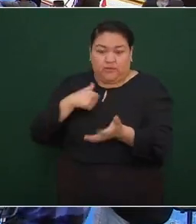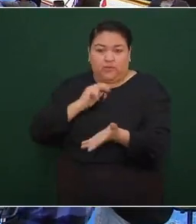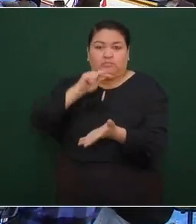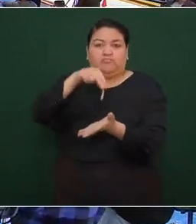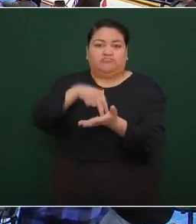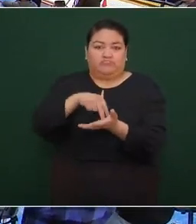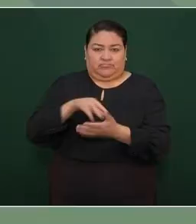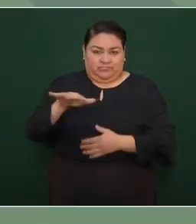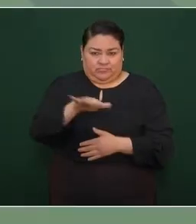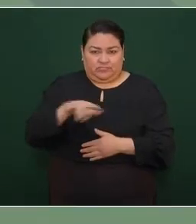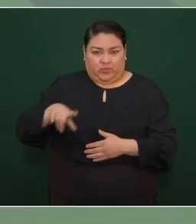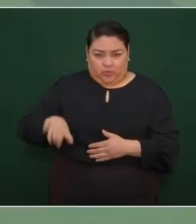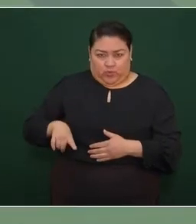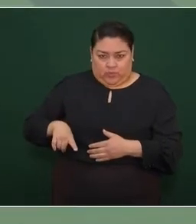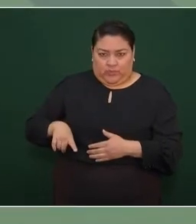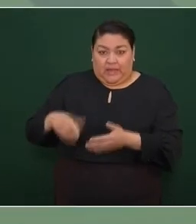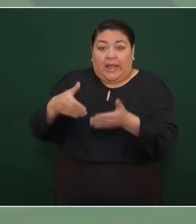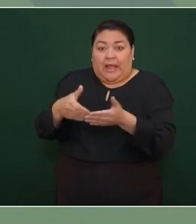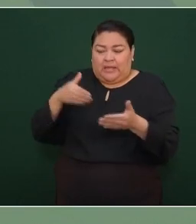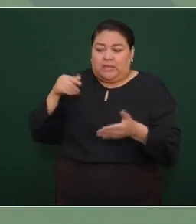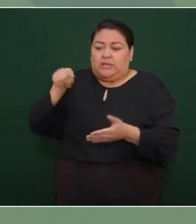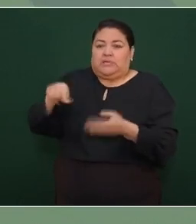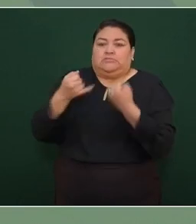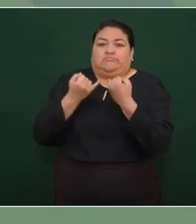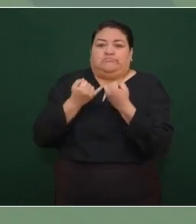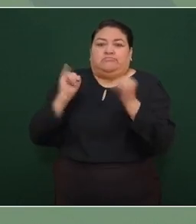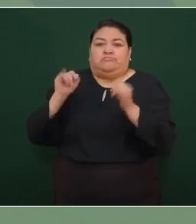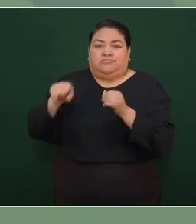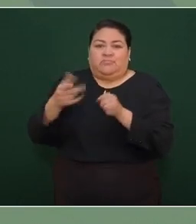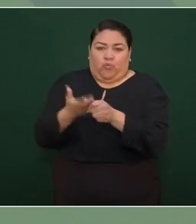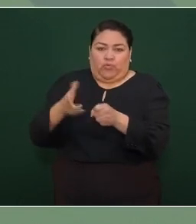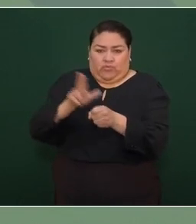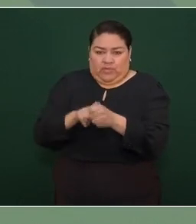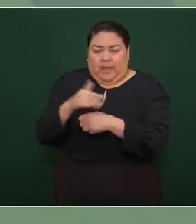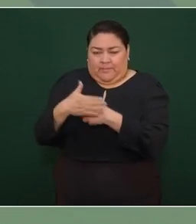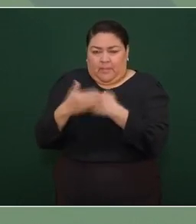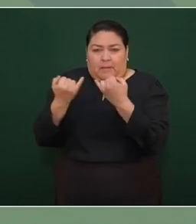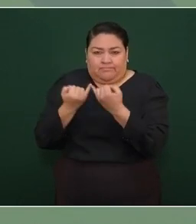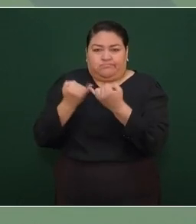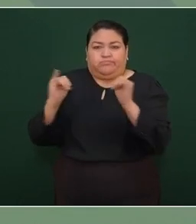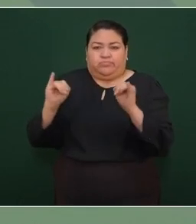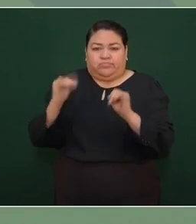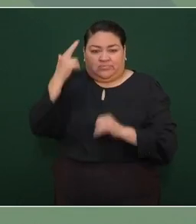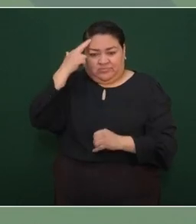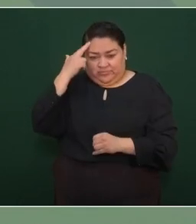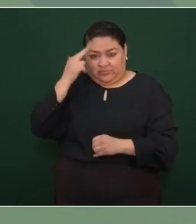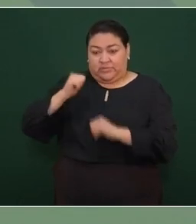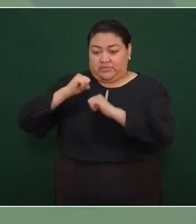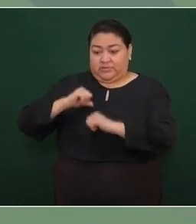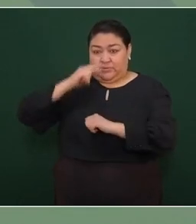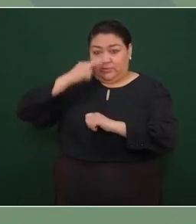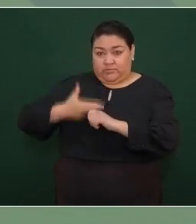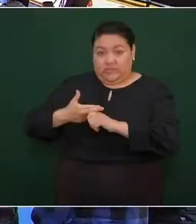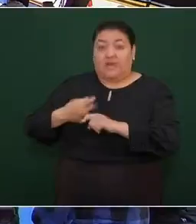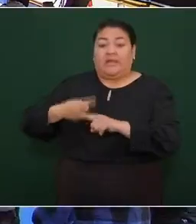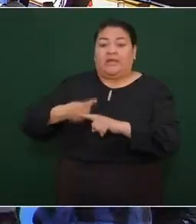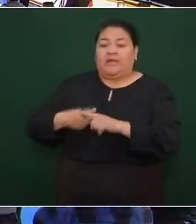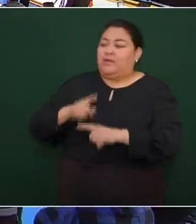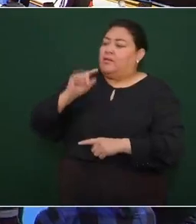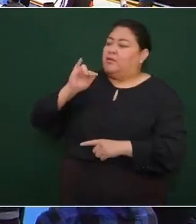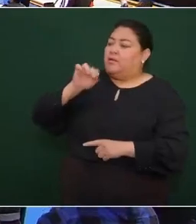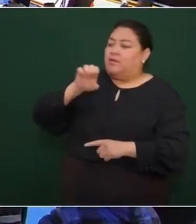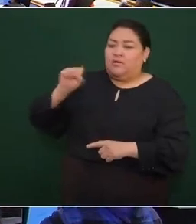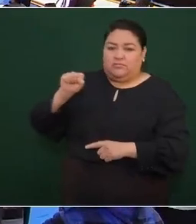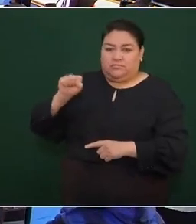el gobierno vamos a inaugurar el hospital que está a cargo del seguro ustedes también